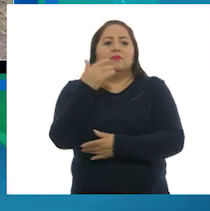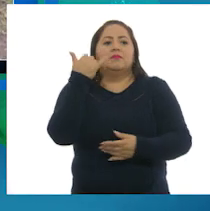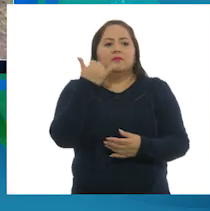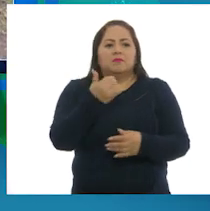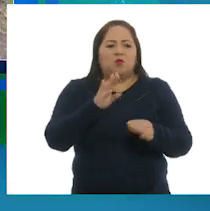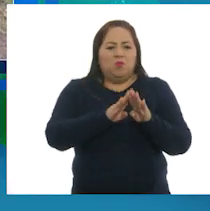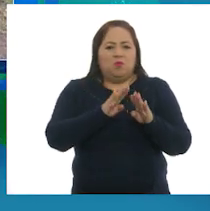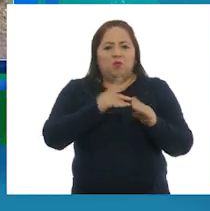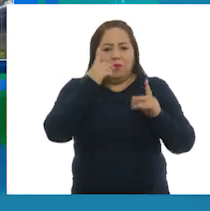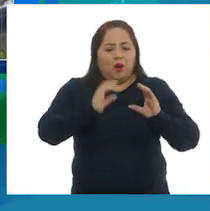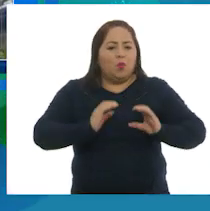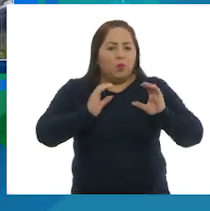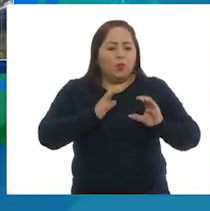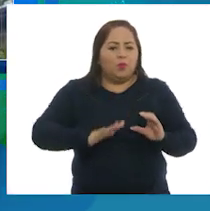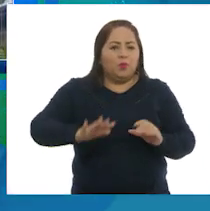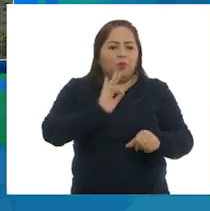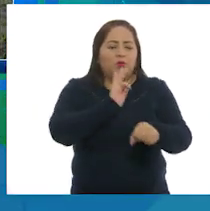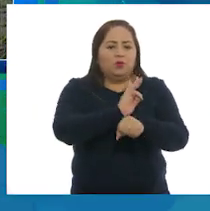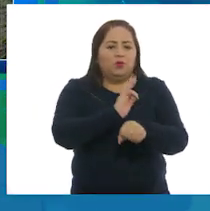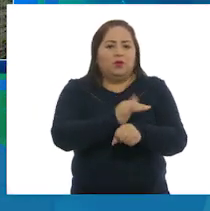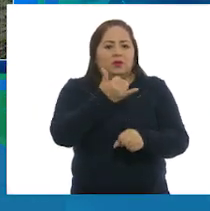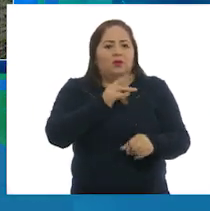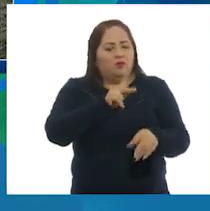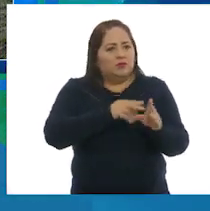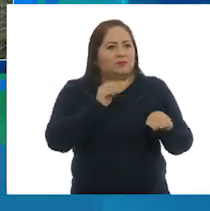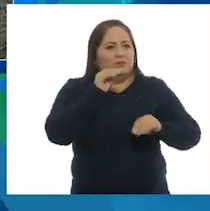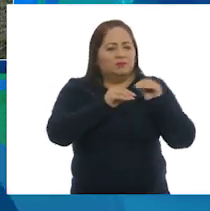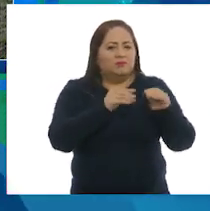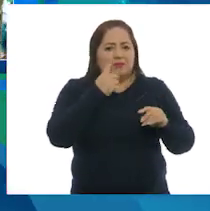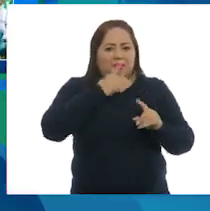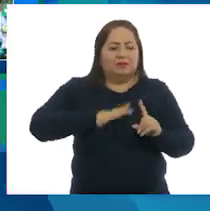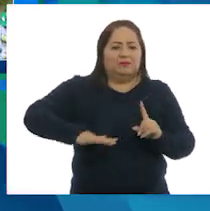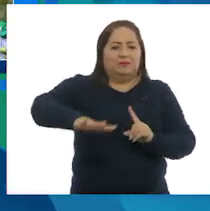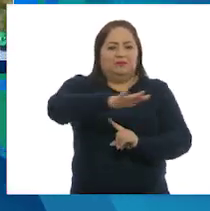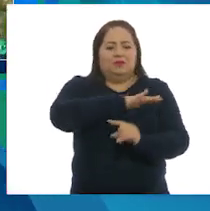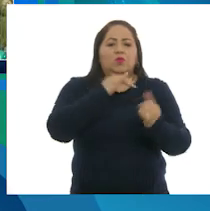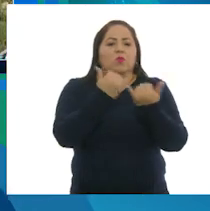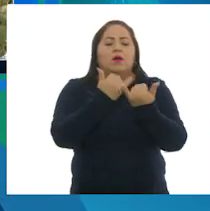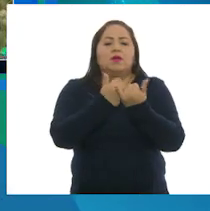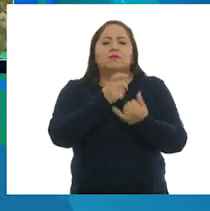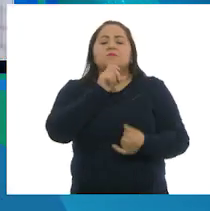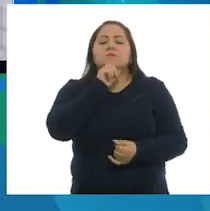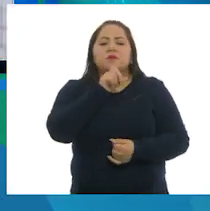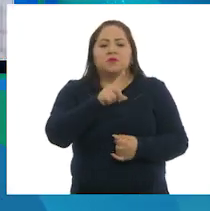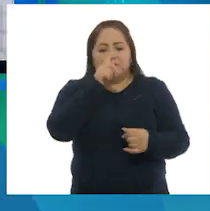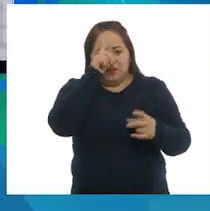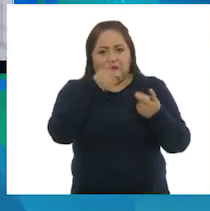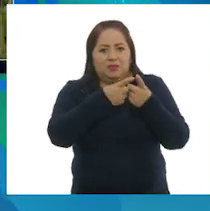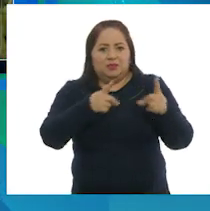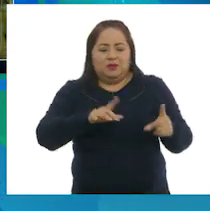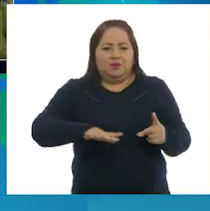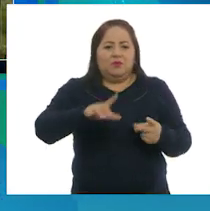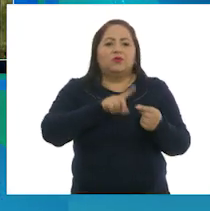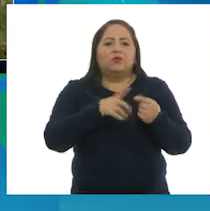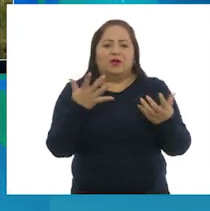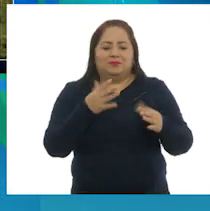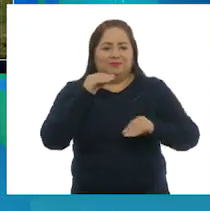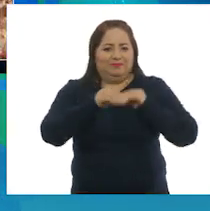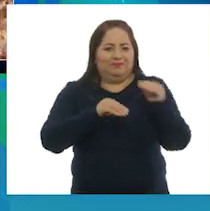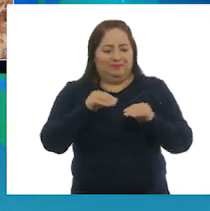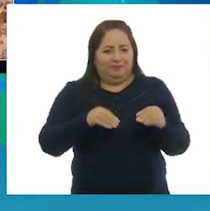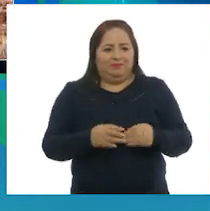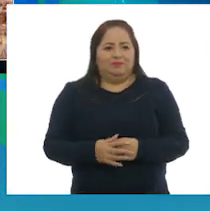impulsar la conservación, protección y restauración de los ecosistemas, así como el desarrollo de las localidades donde se realiza.